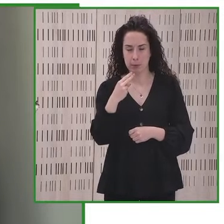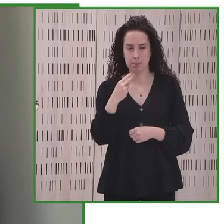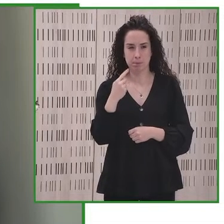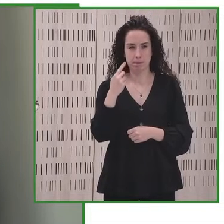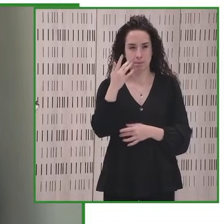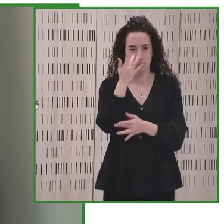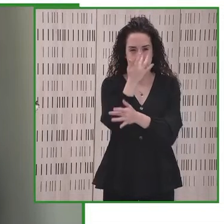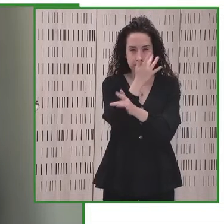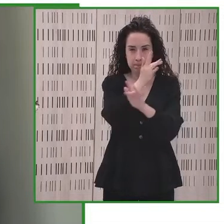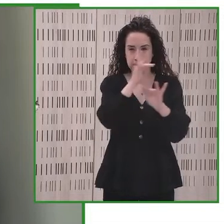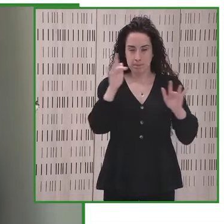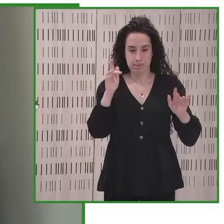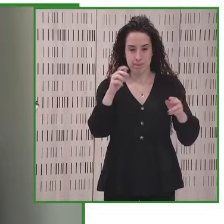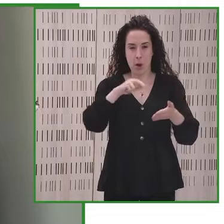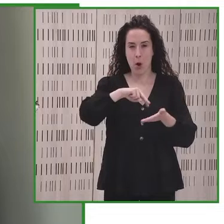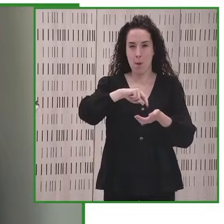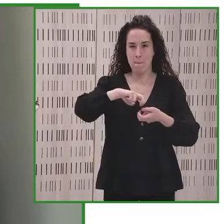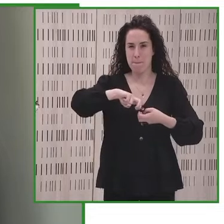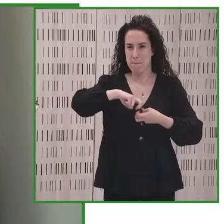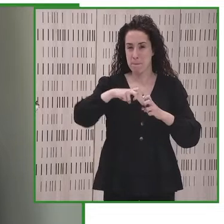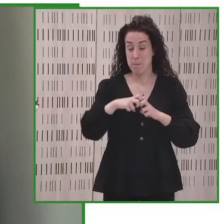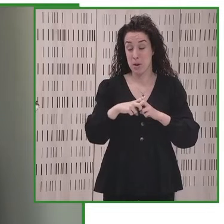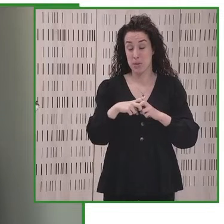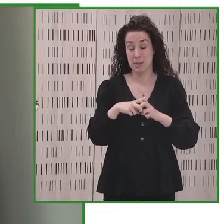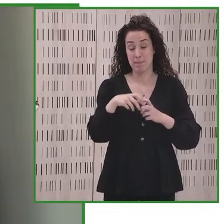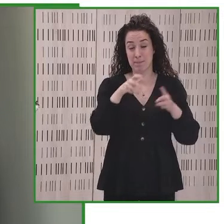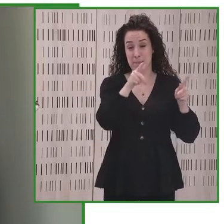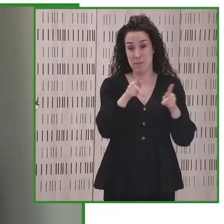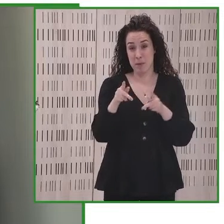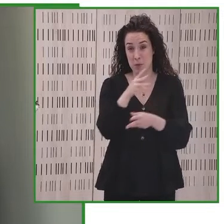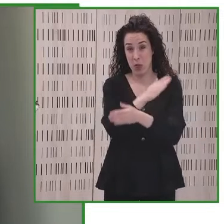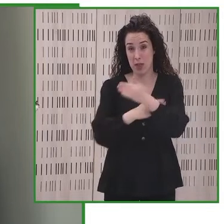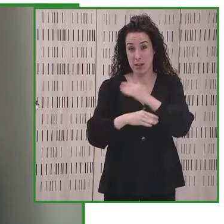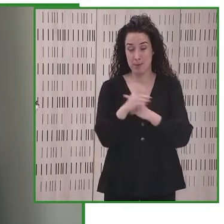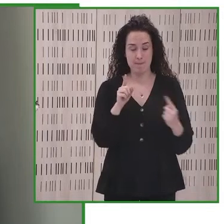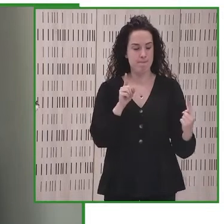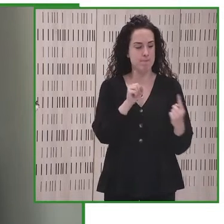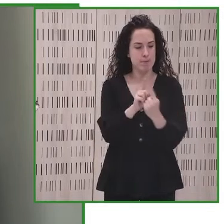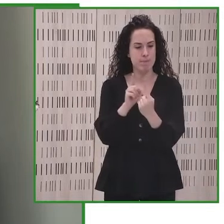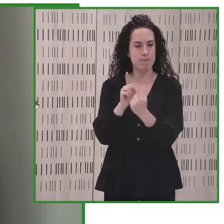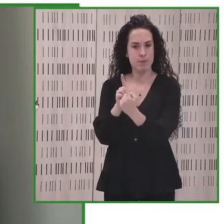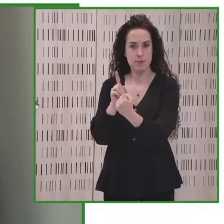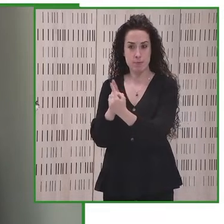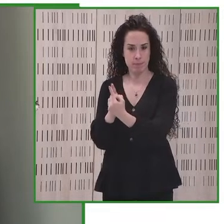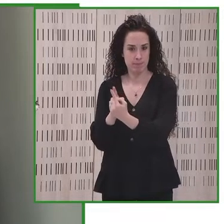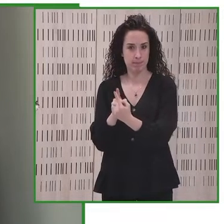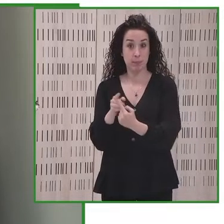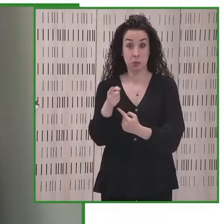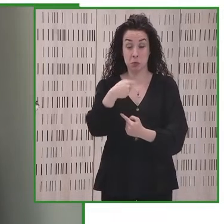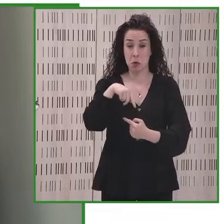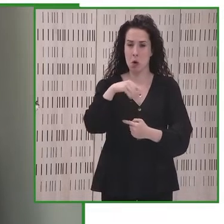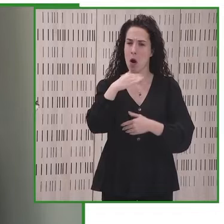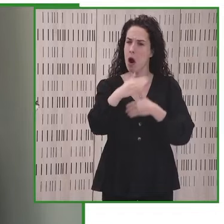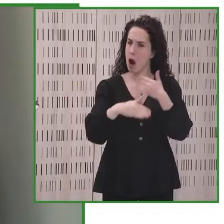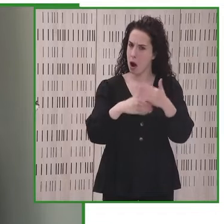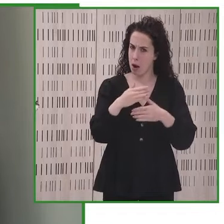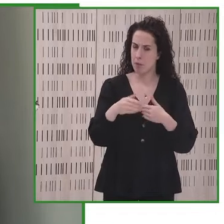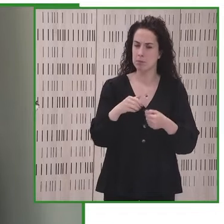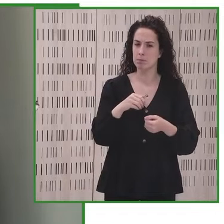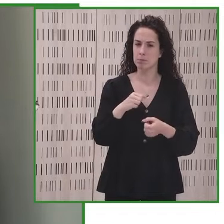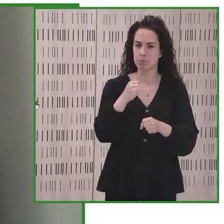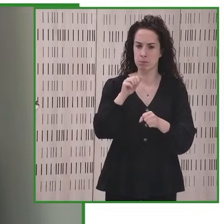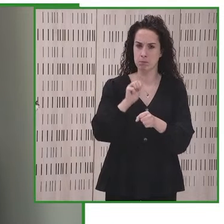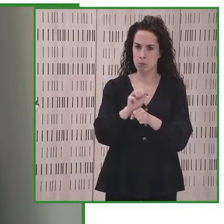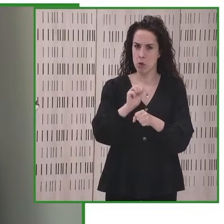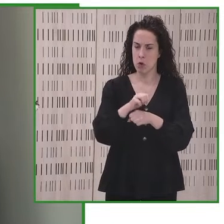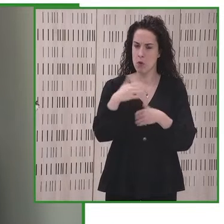problemáticas que enfrentan las personas con discapacidad hemos impulsado avances y colaborado en numerosas iniciativas para promover